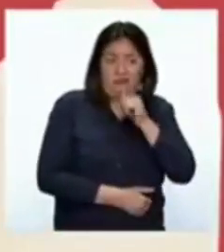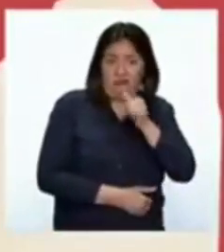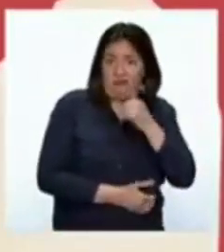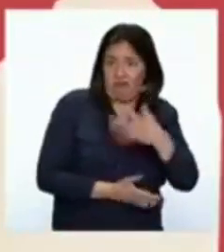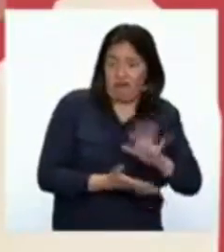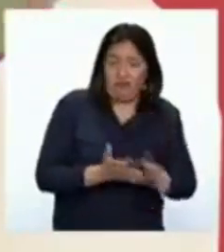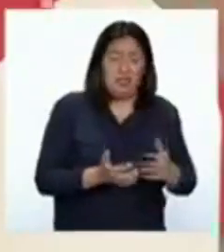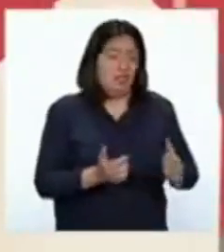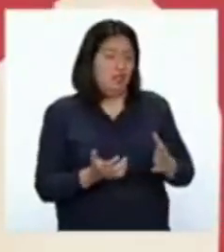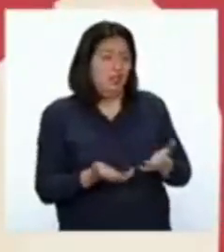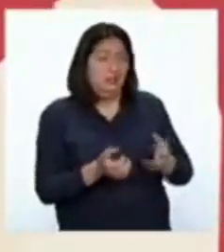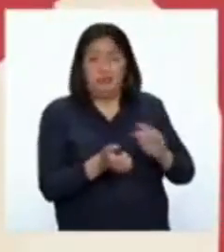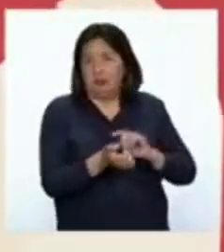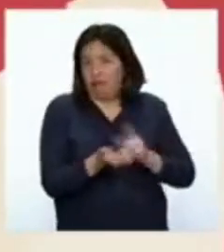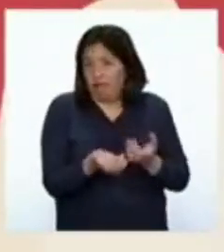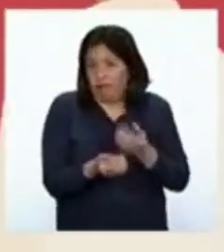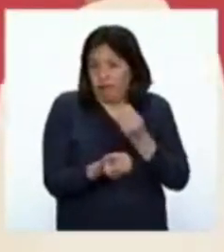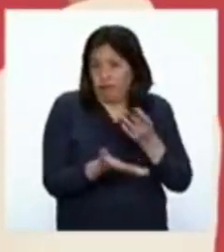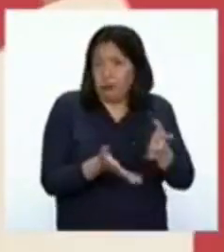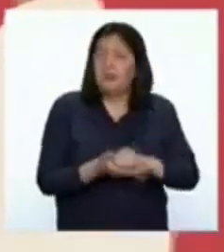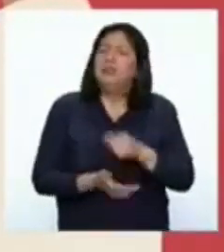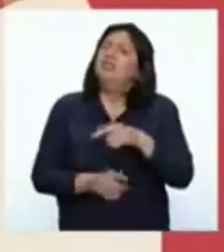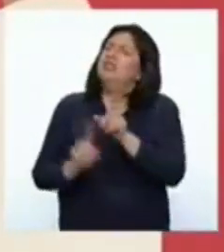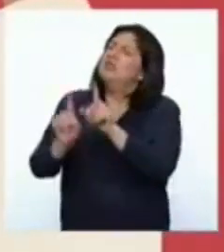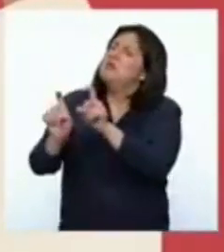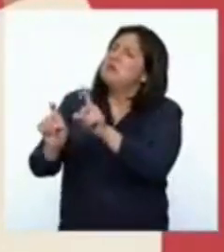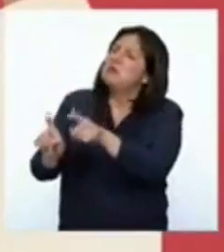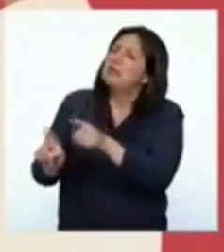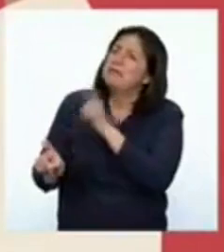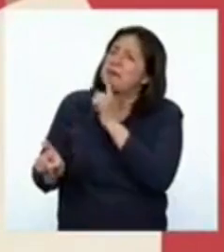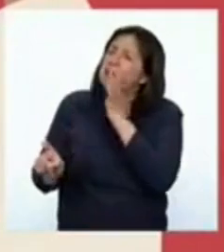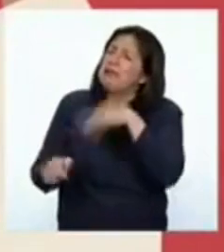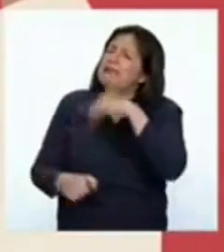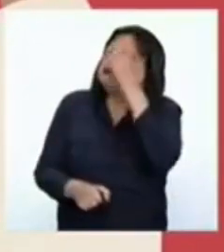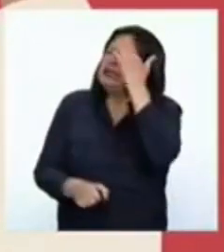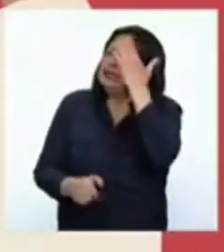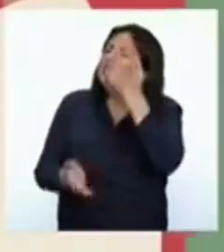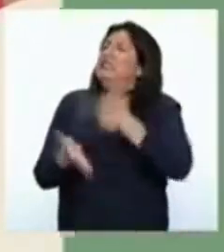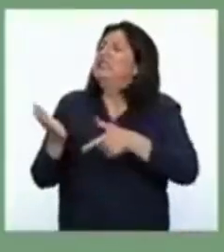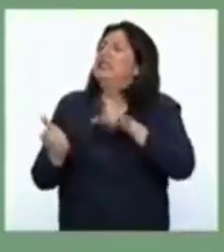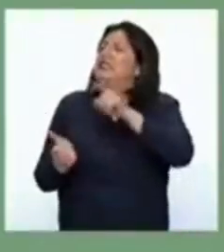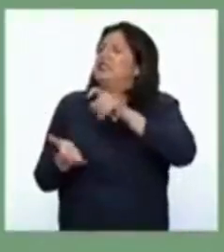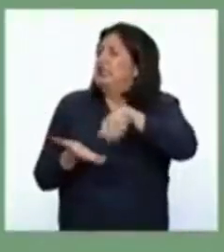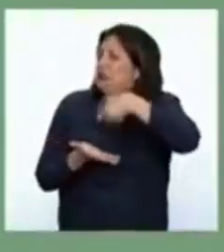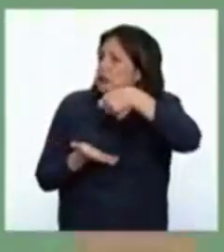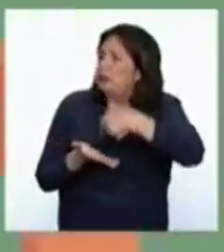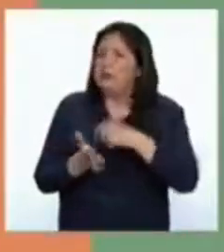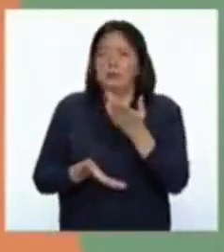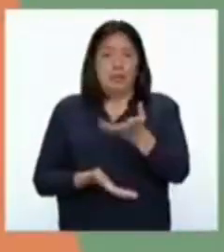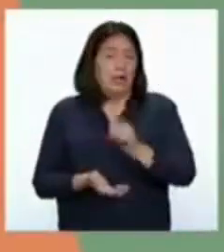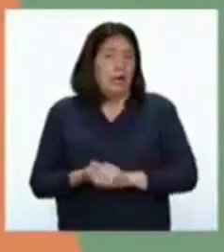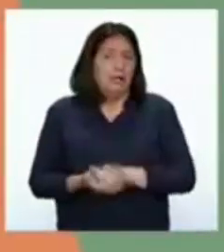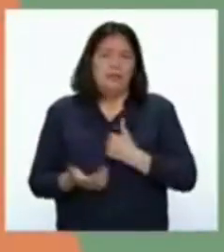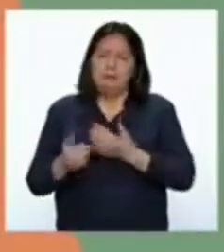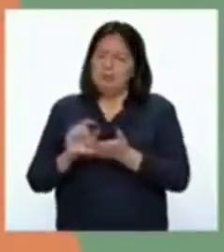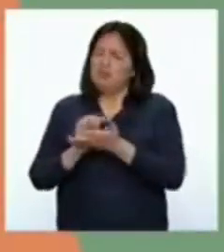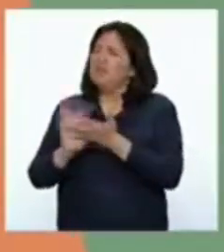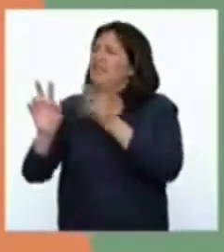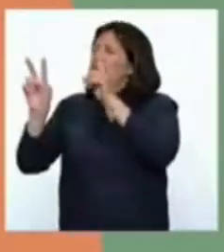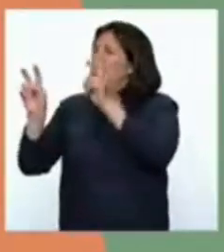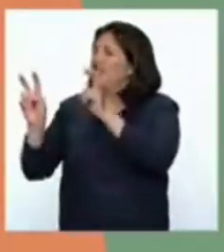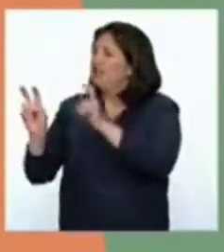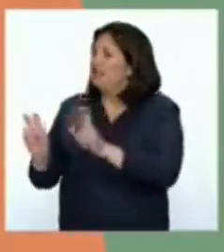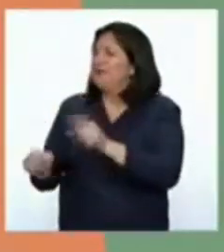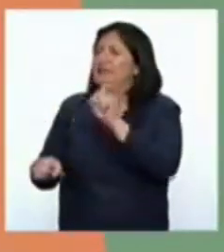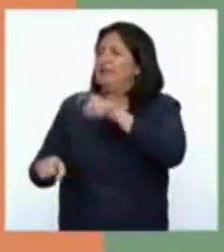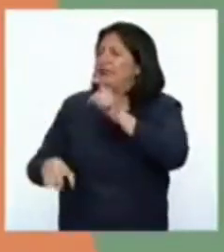y se evalúan los padres para ver qué tanto saben de nutrición. Se identifican los temas en los cuales se debe educar y se hace un